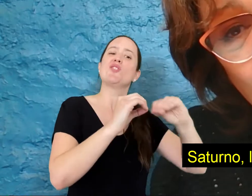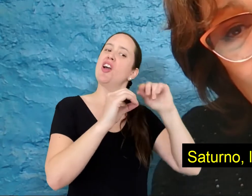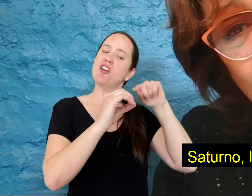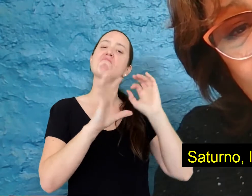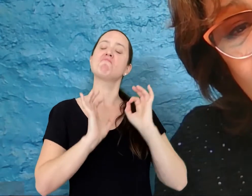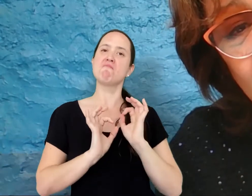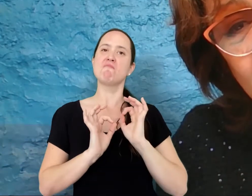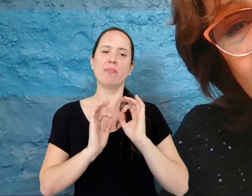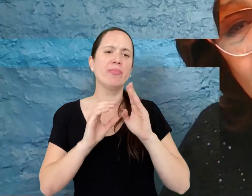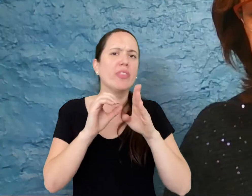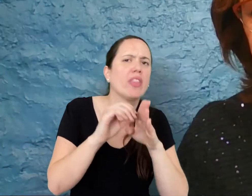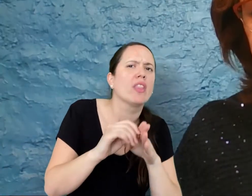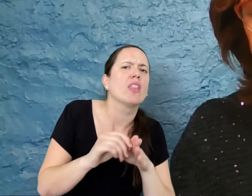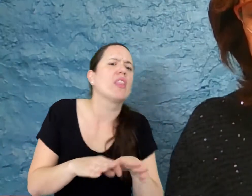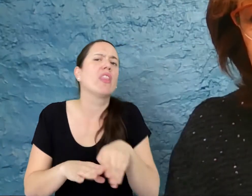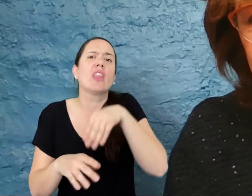le llamó.